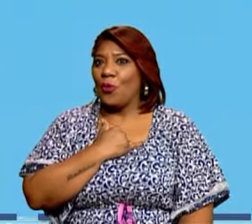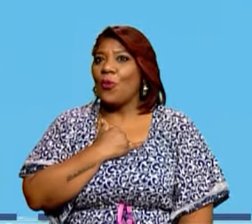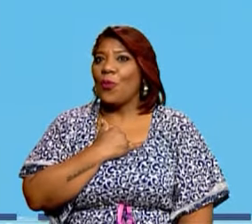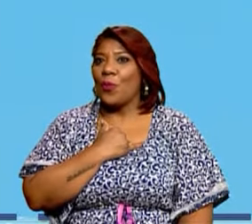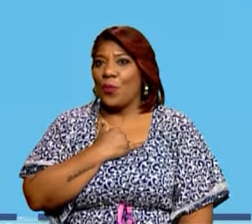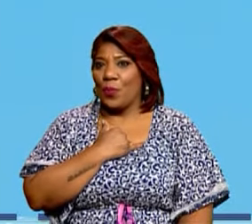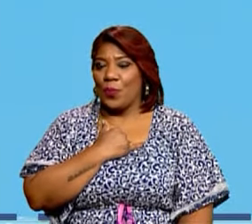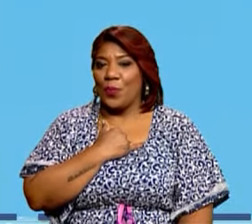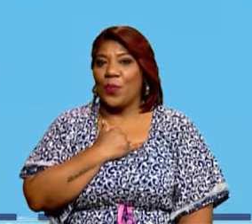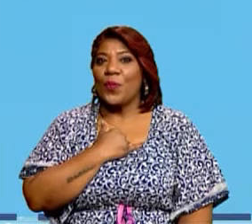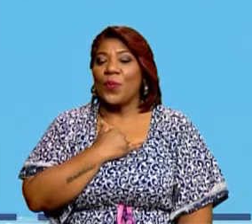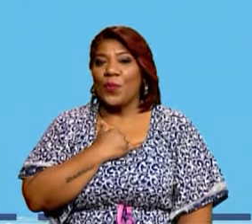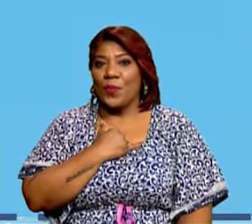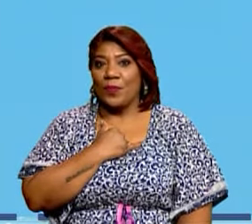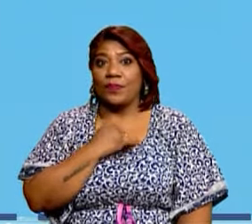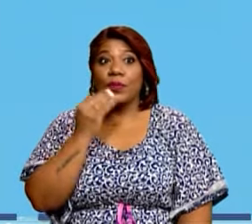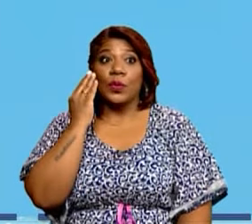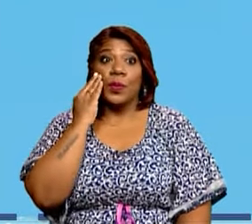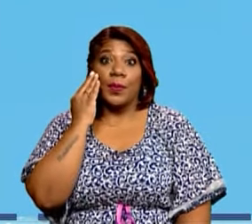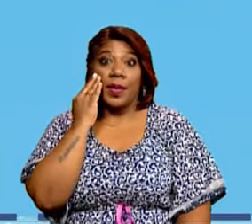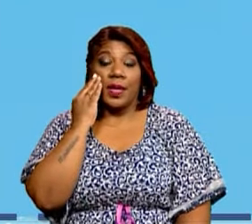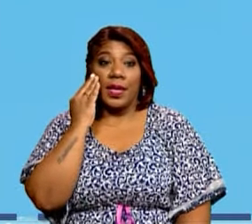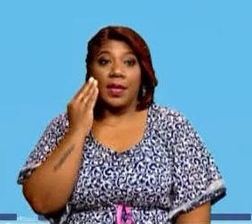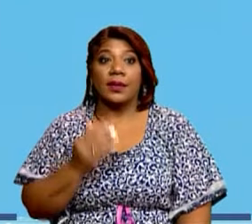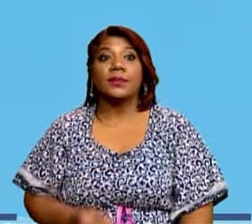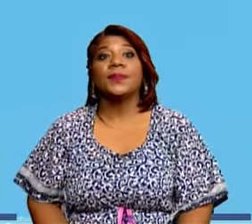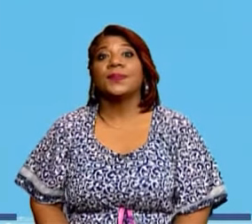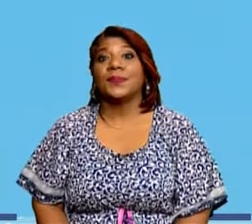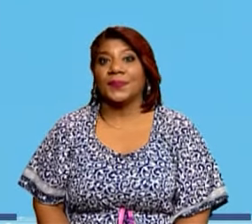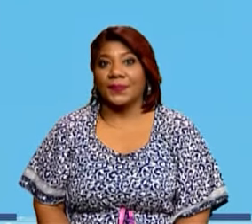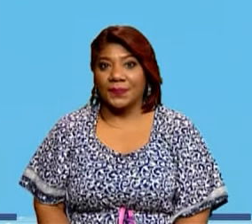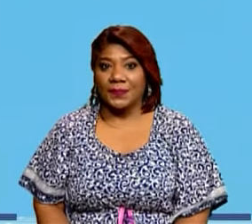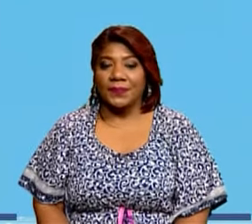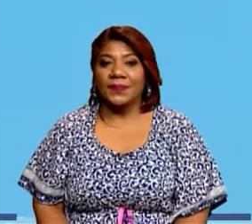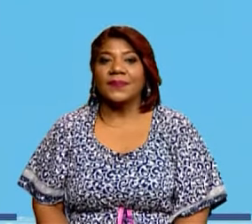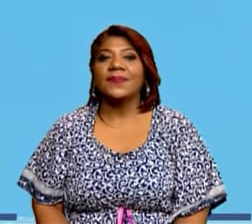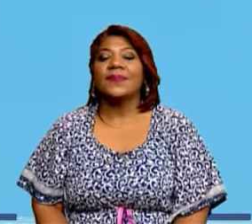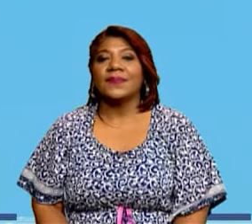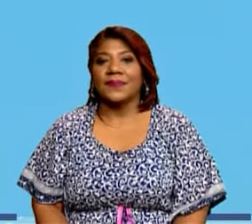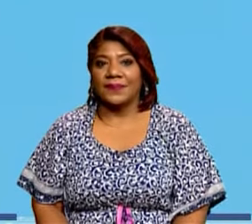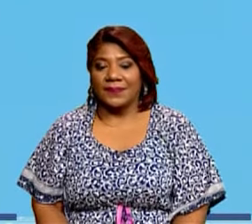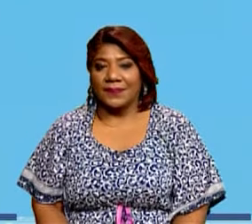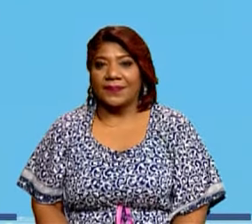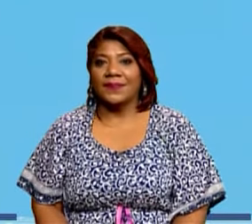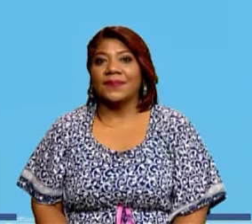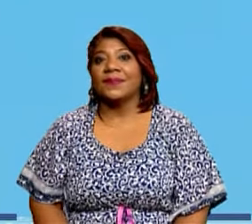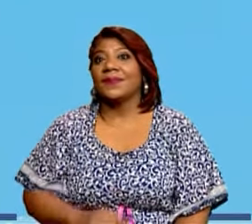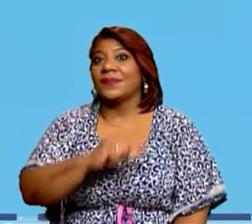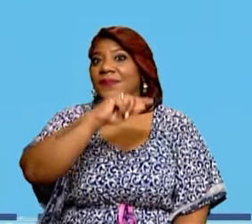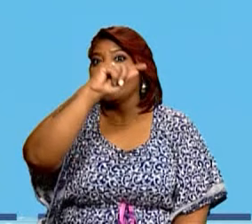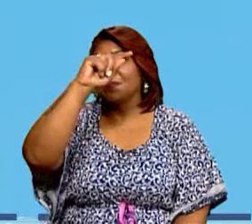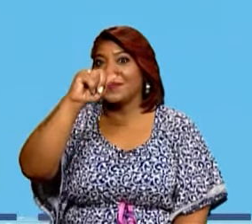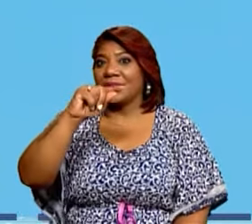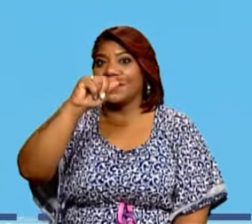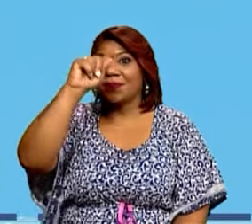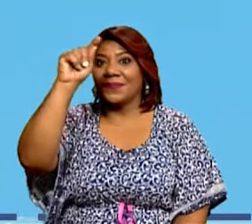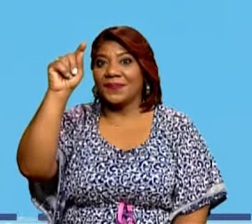¿Quiénes viven contigo? ¿Tu mamá? Entonces vas a hacer un corazoncito encima de mamá.